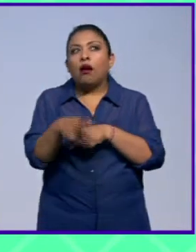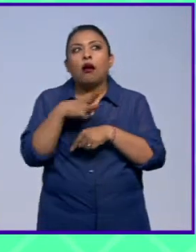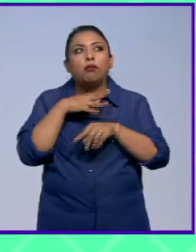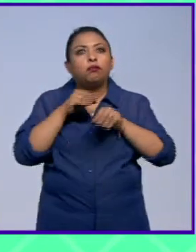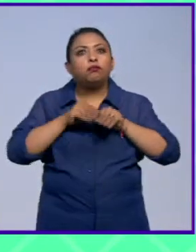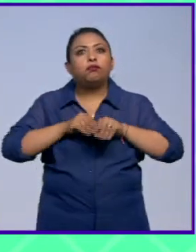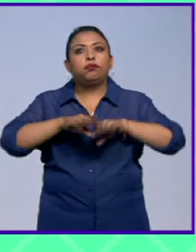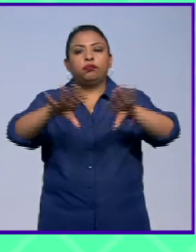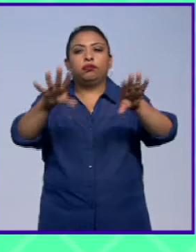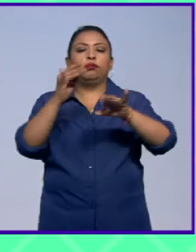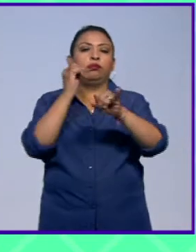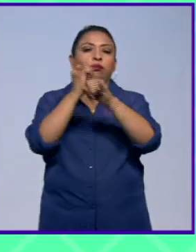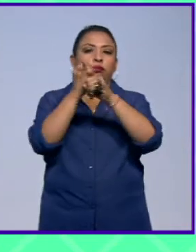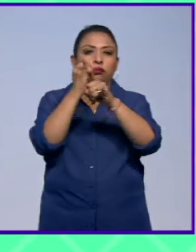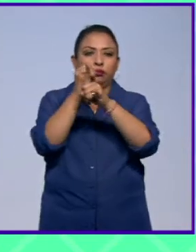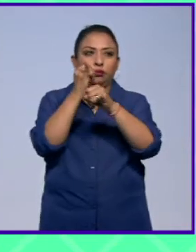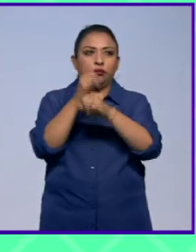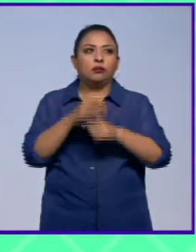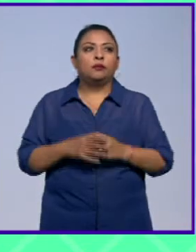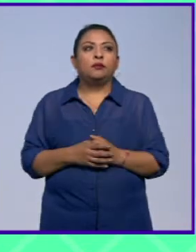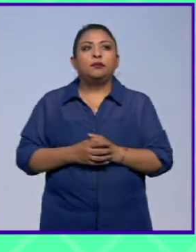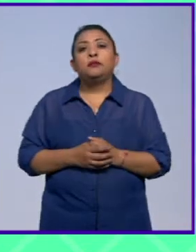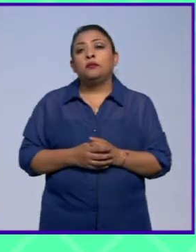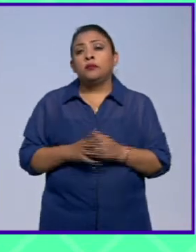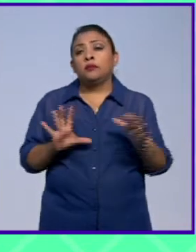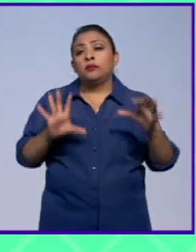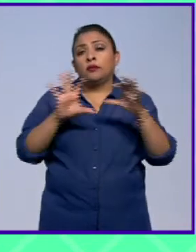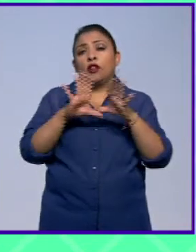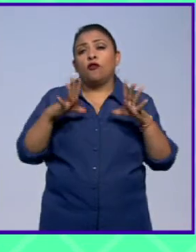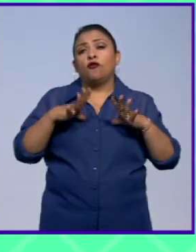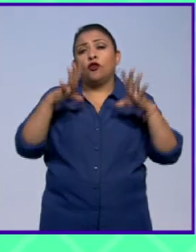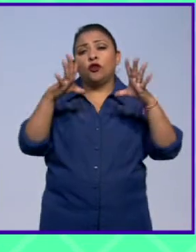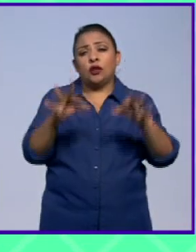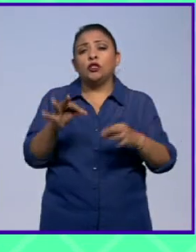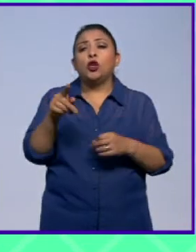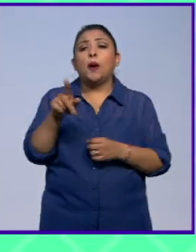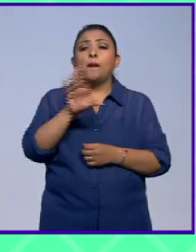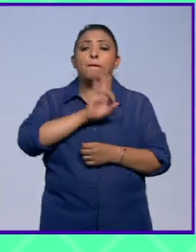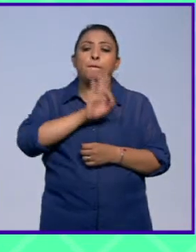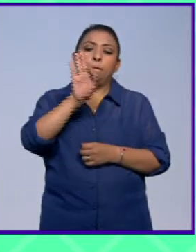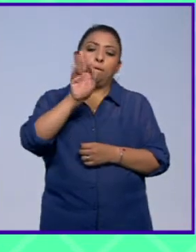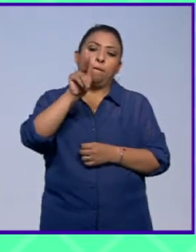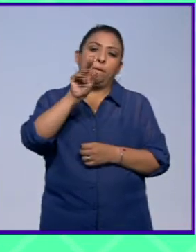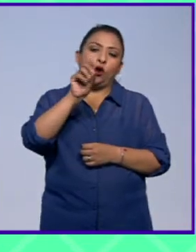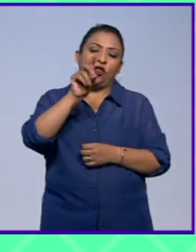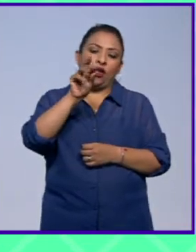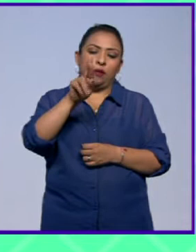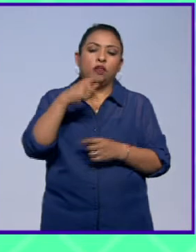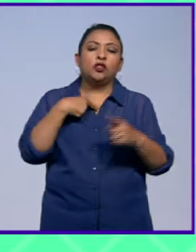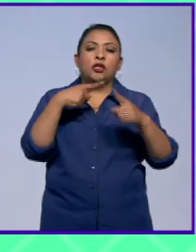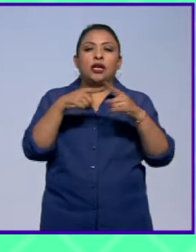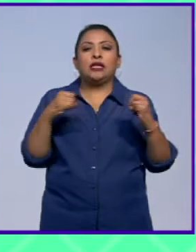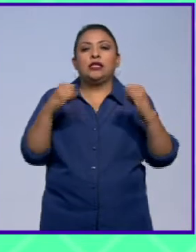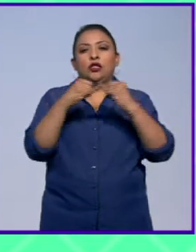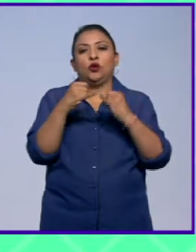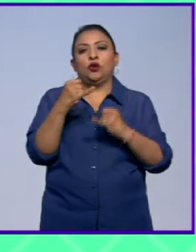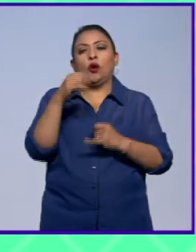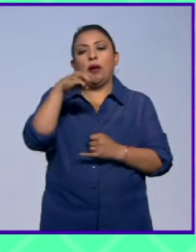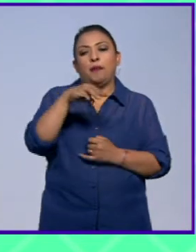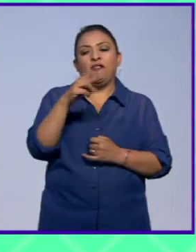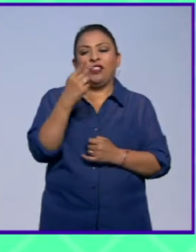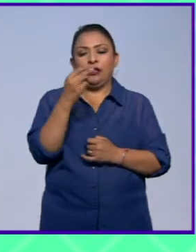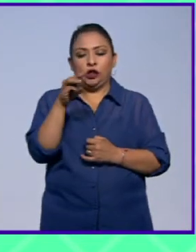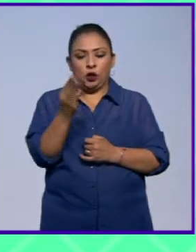circulando en las redes que pertenece a la Fundación Podemos que instituye el Instituto 25 M25